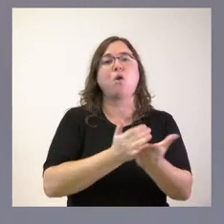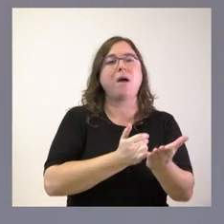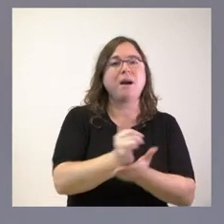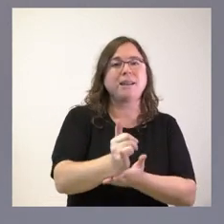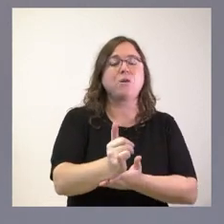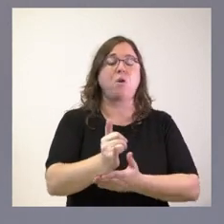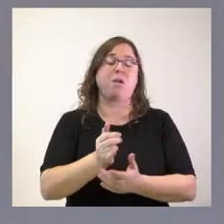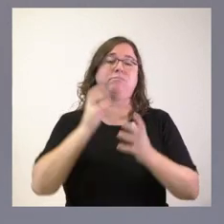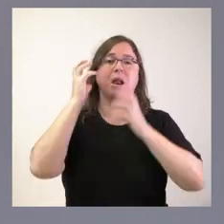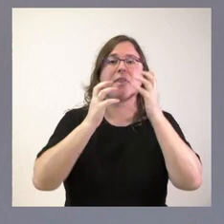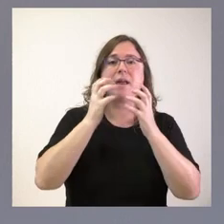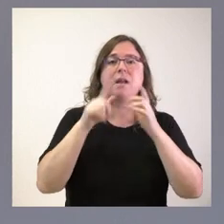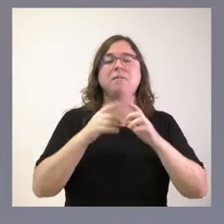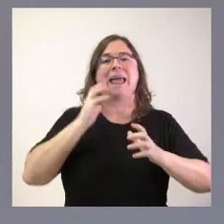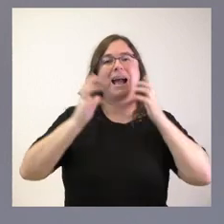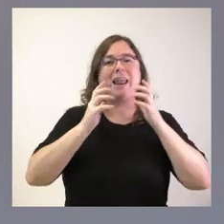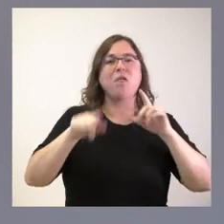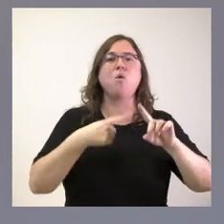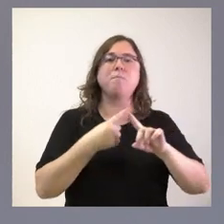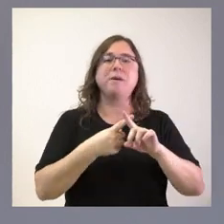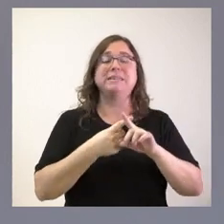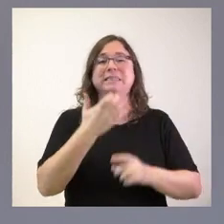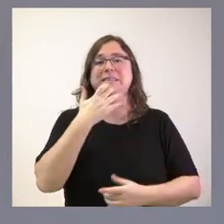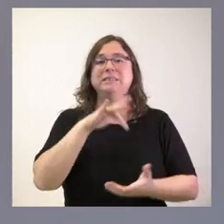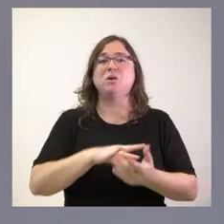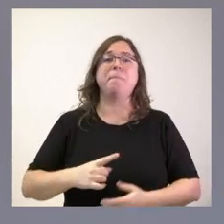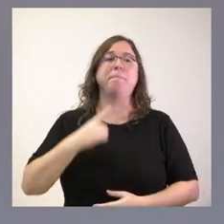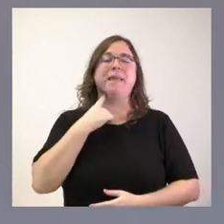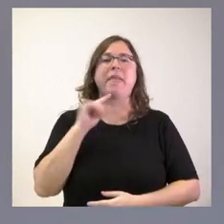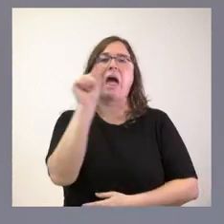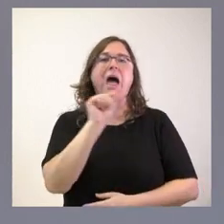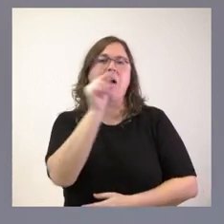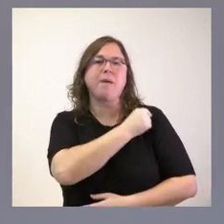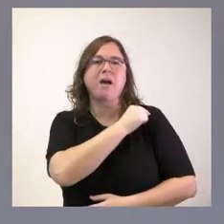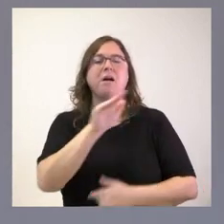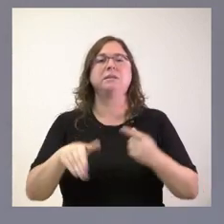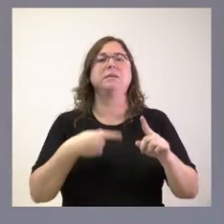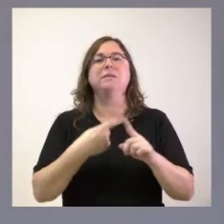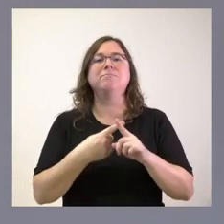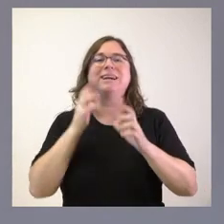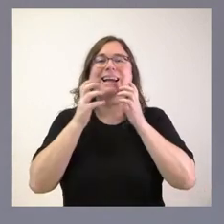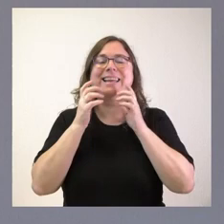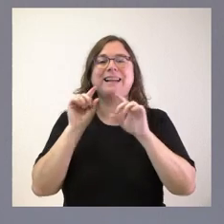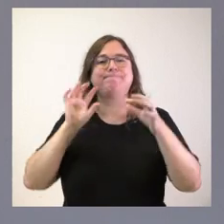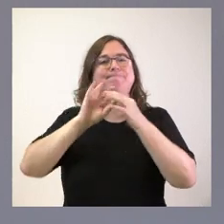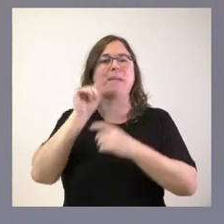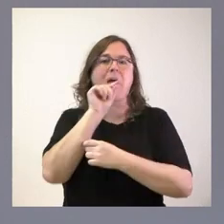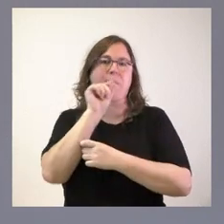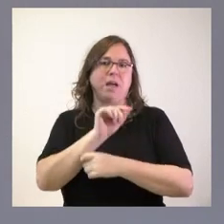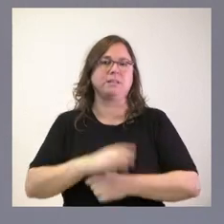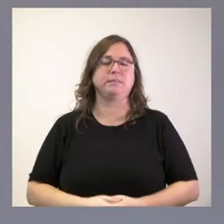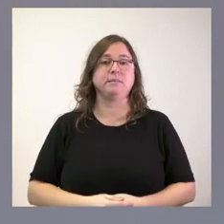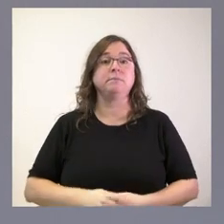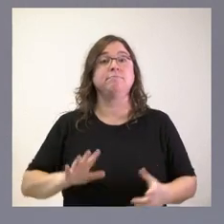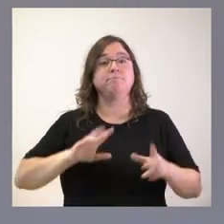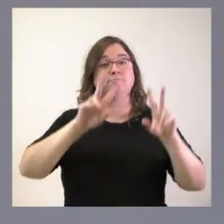agrícolas y ganaderas, el ganado, así como la pérdida en colmenas y ganadería de carácter apícola. En lo que tiene que ver